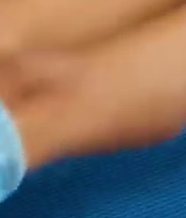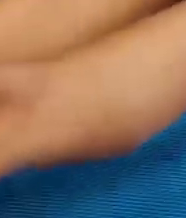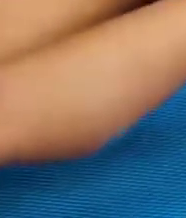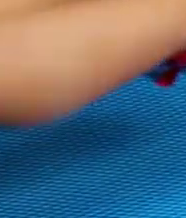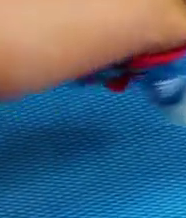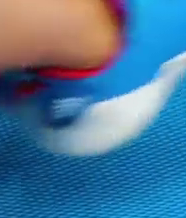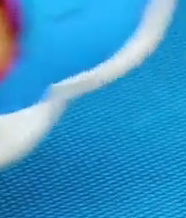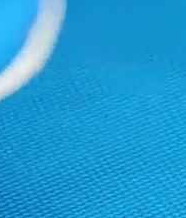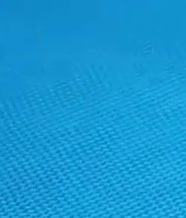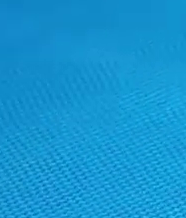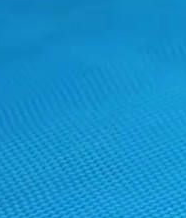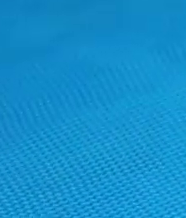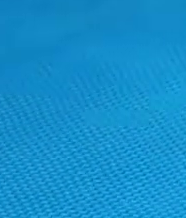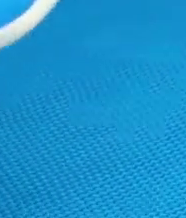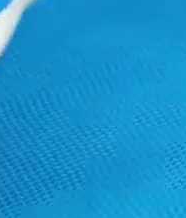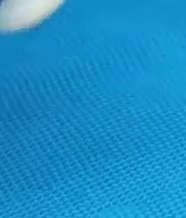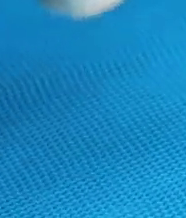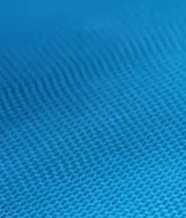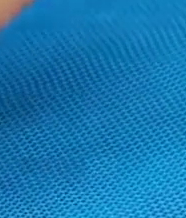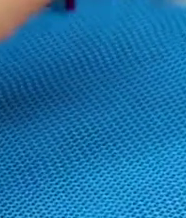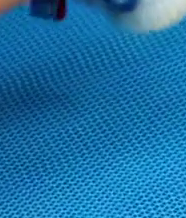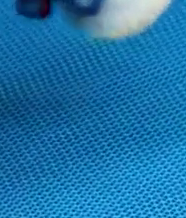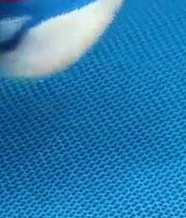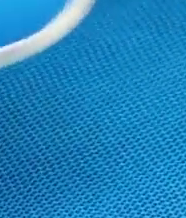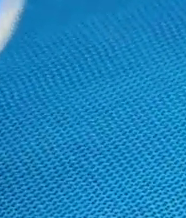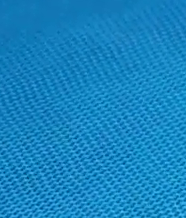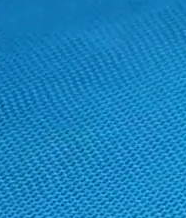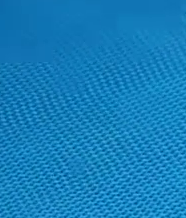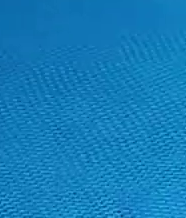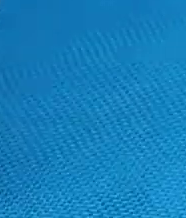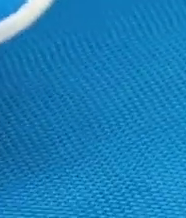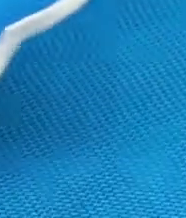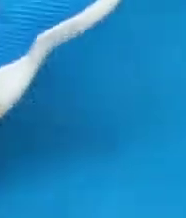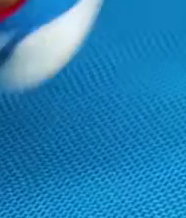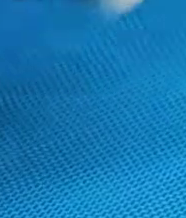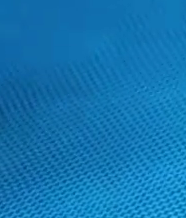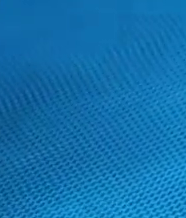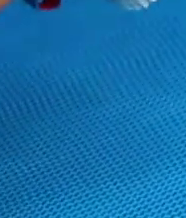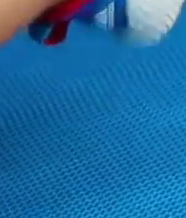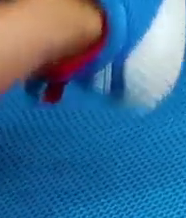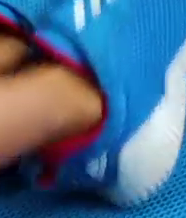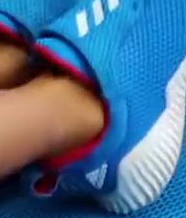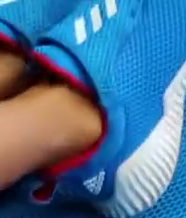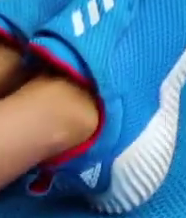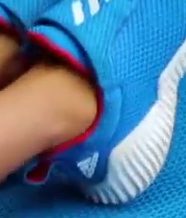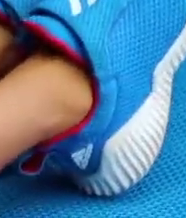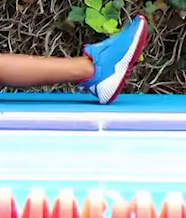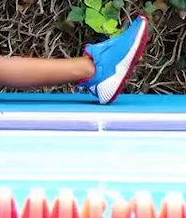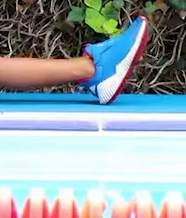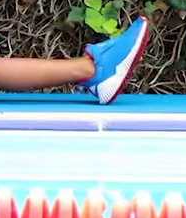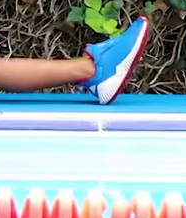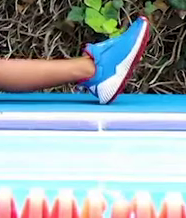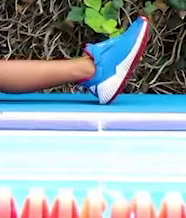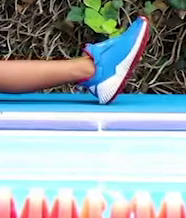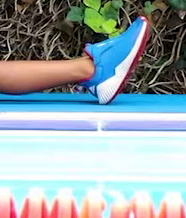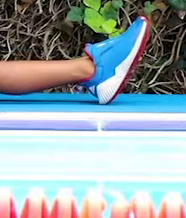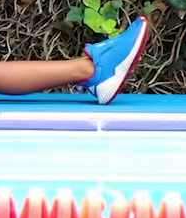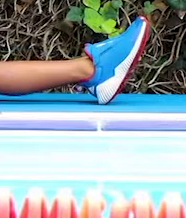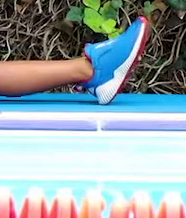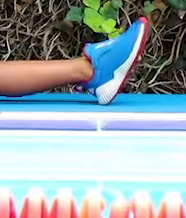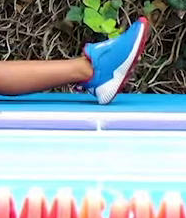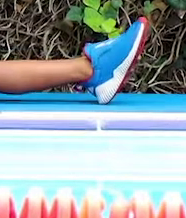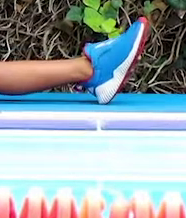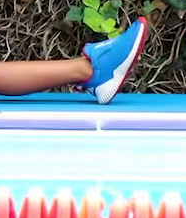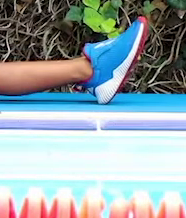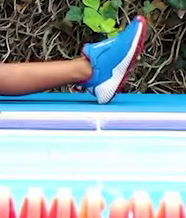Estiramos. Flexionamos. Dos. Una más. Respira y descansamos. Respira